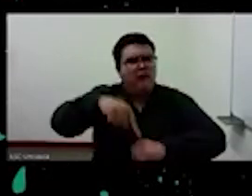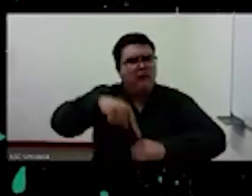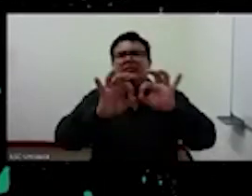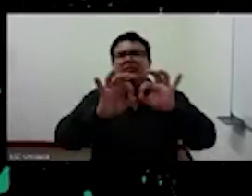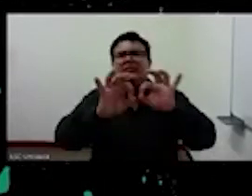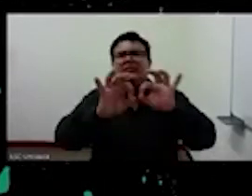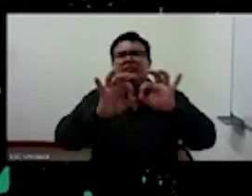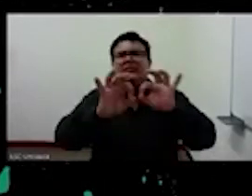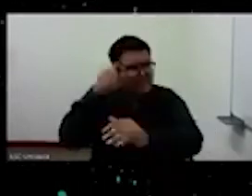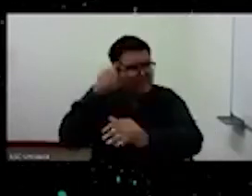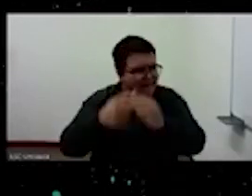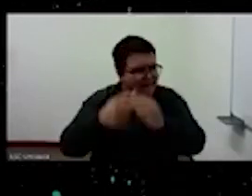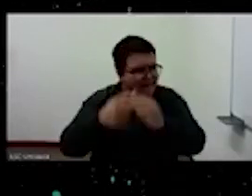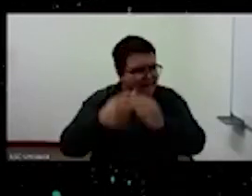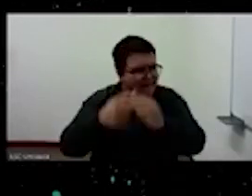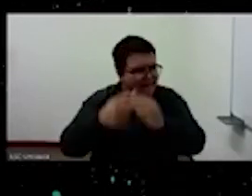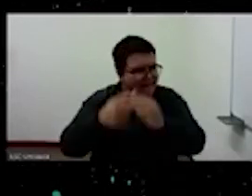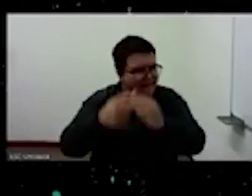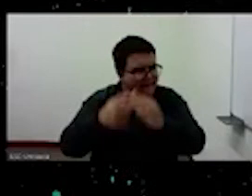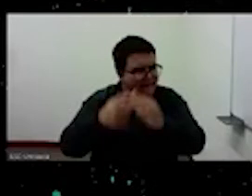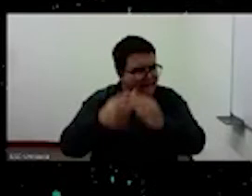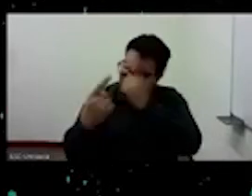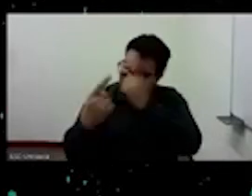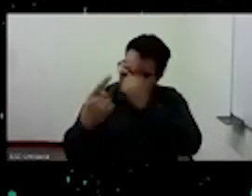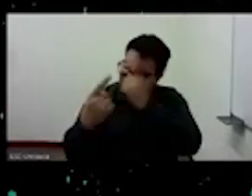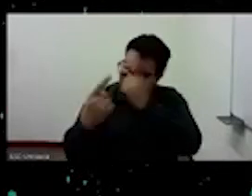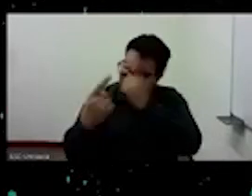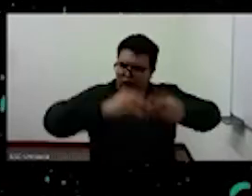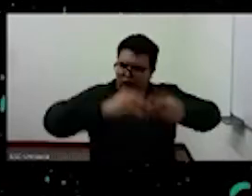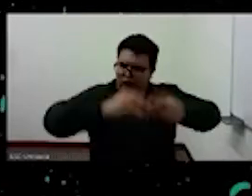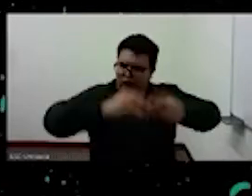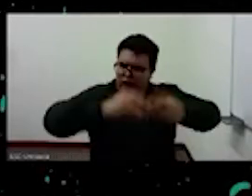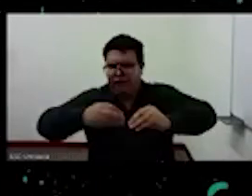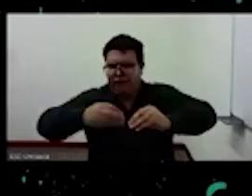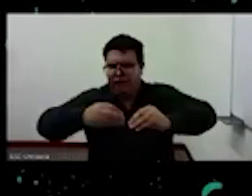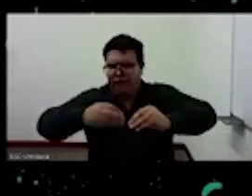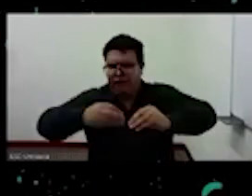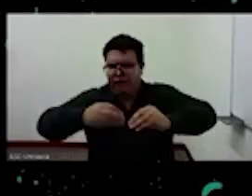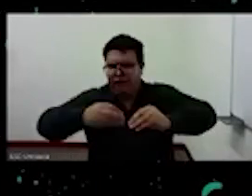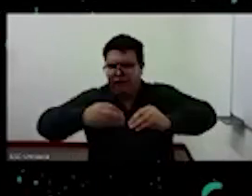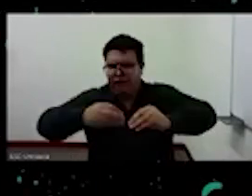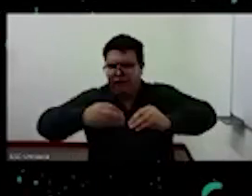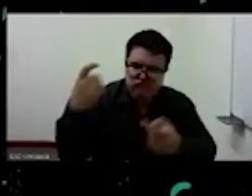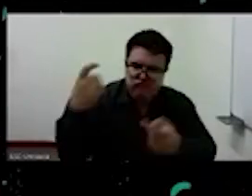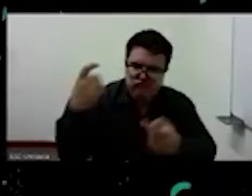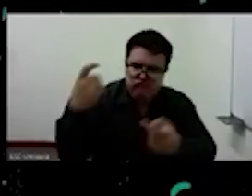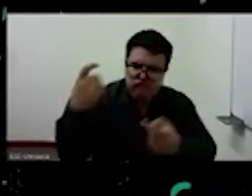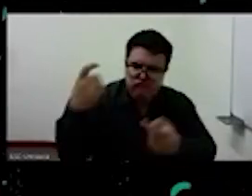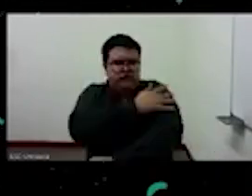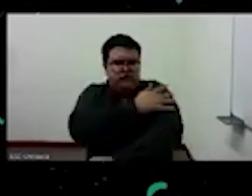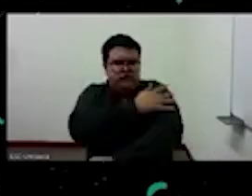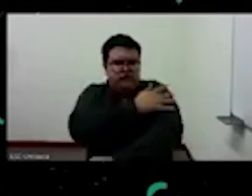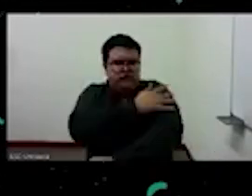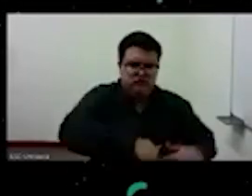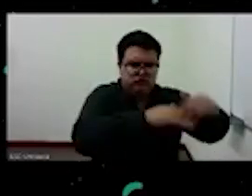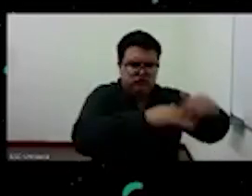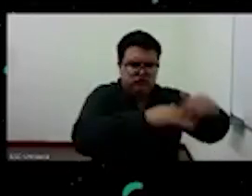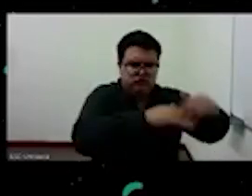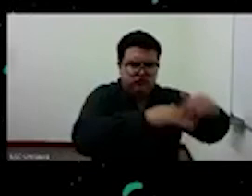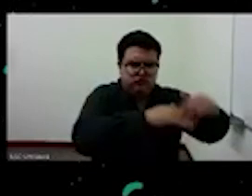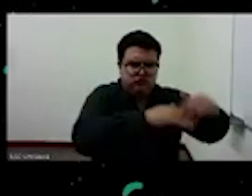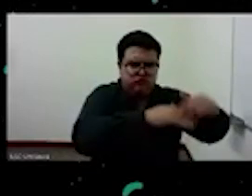de formas linguísticas relacionales visuales